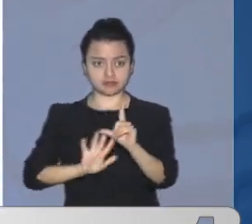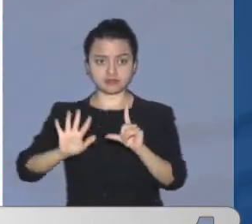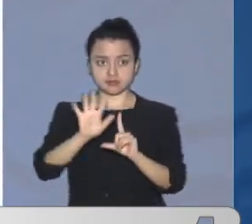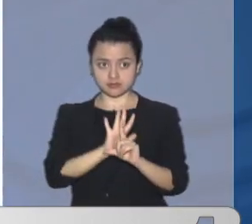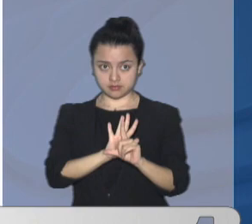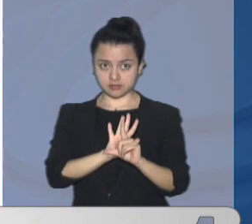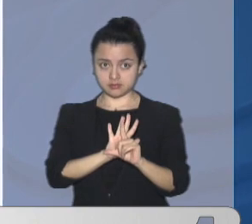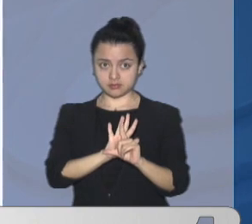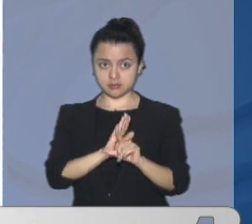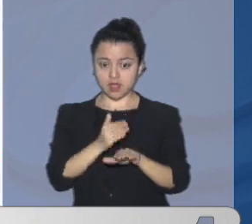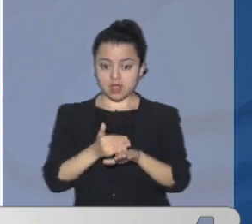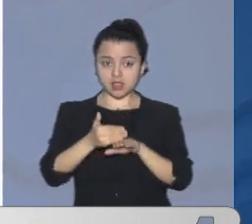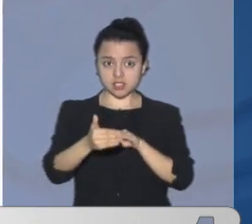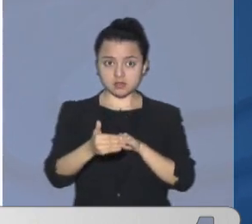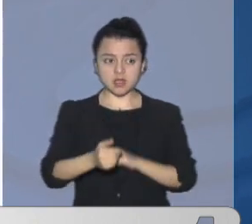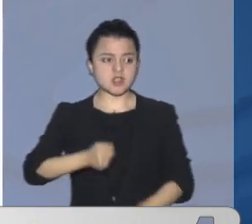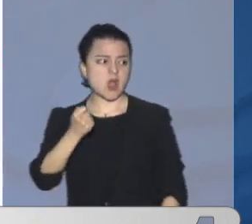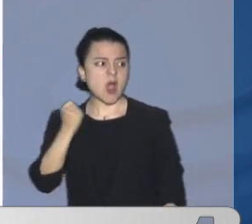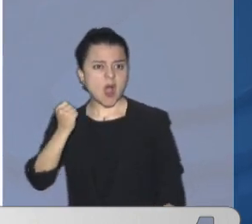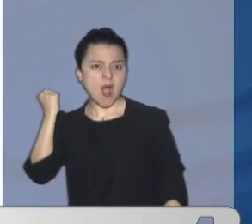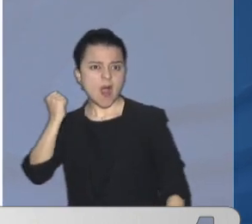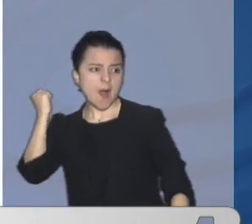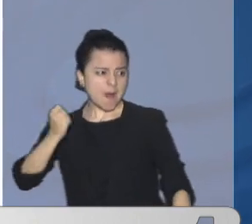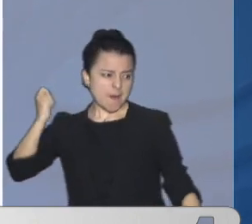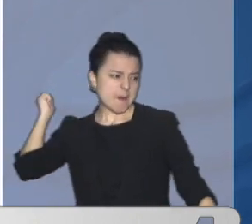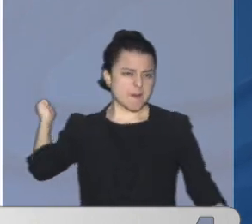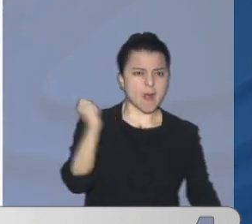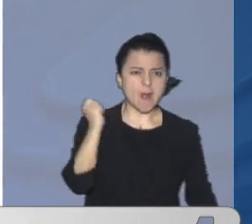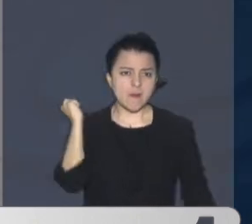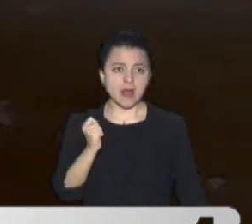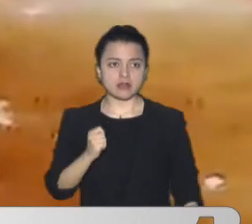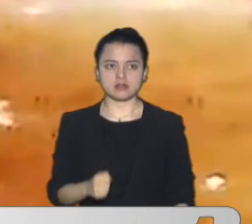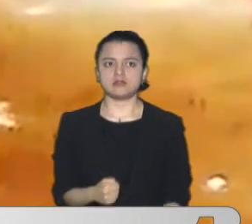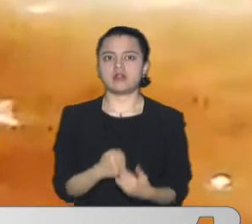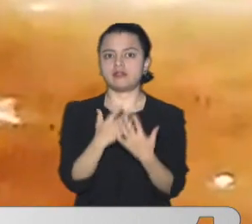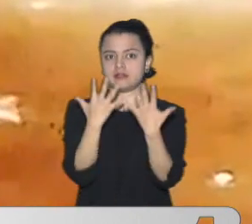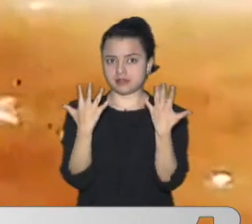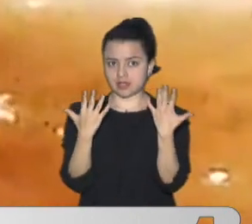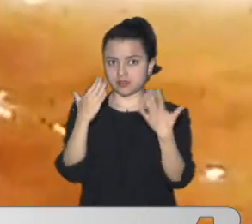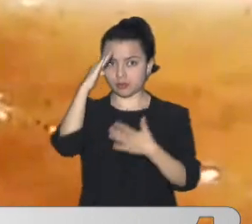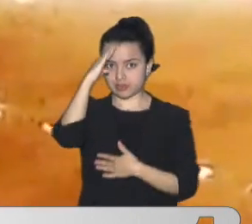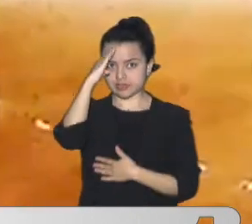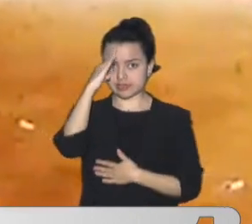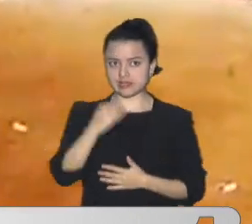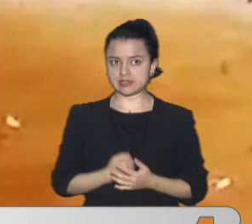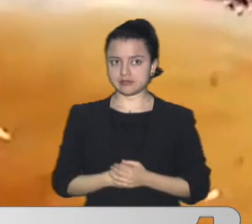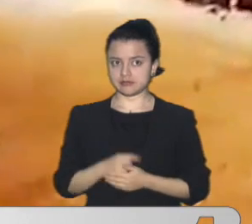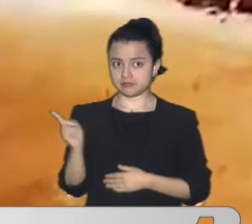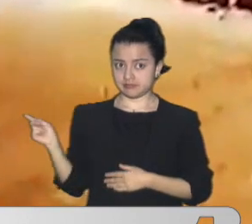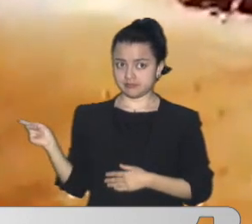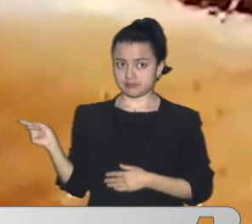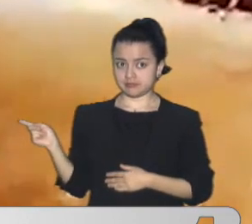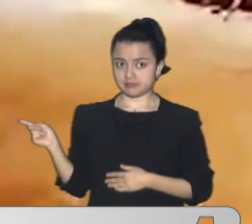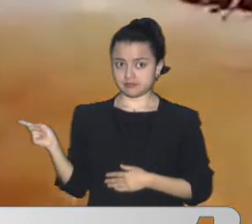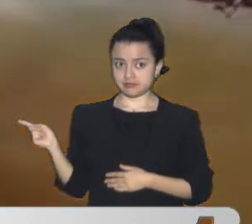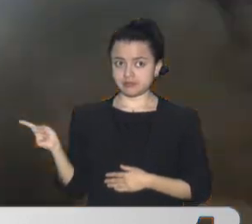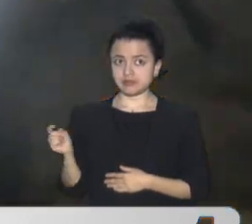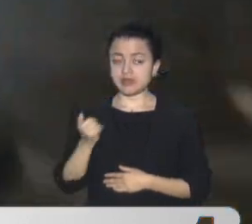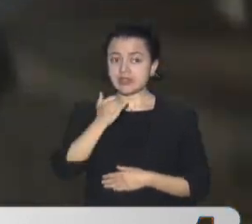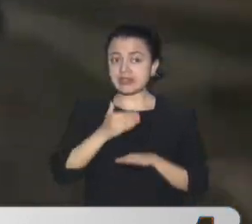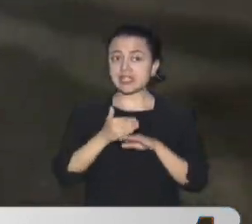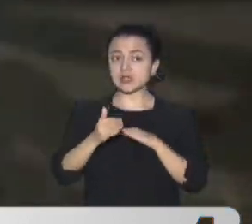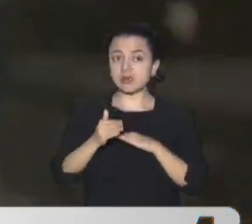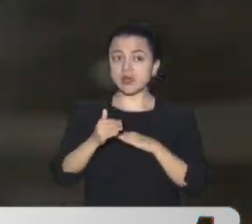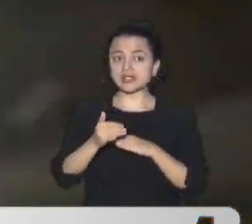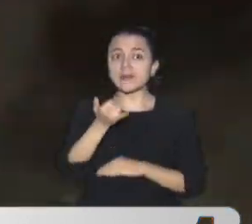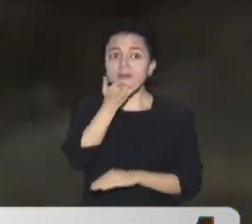ataque Contra el perro El sujeto Intenta atacar Con un machete A los más De 10 uniformados En otro video Se ve al mismo Hombre Tendido en el piso Luego de